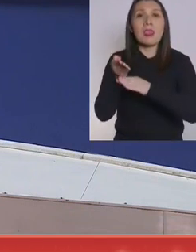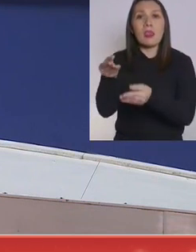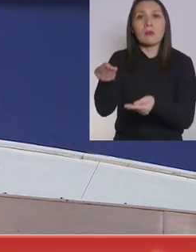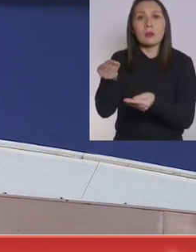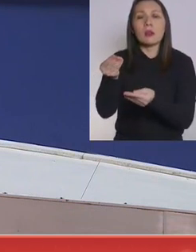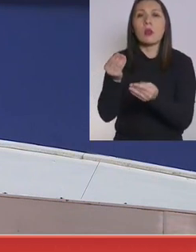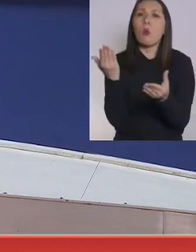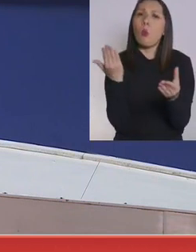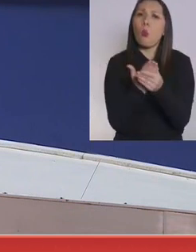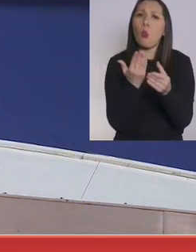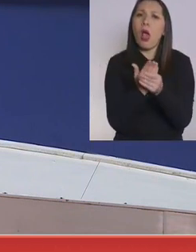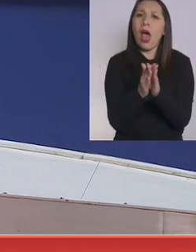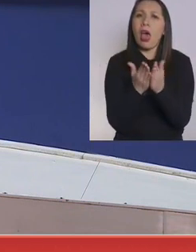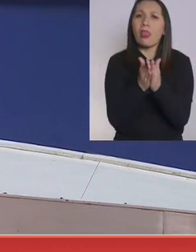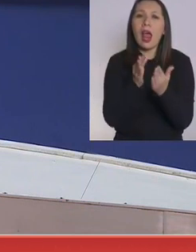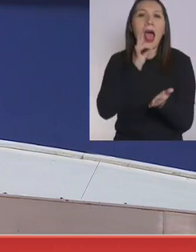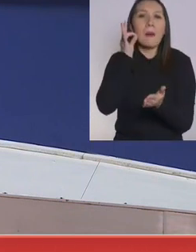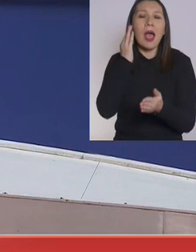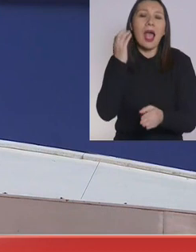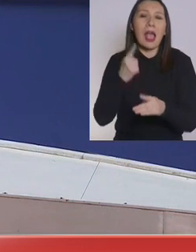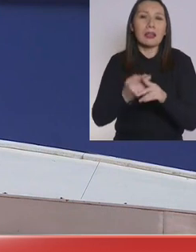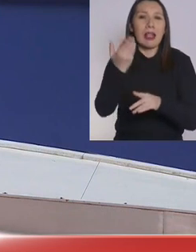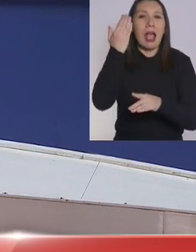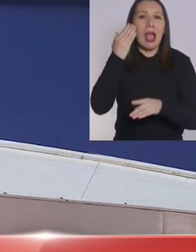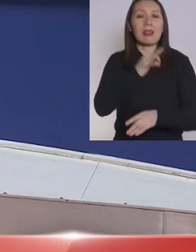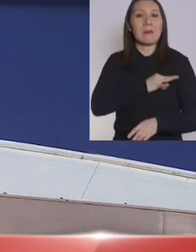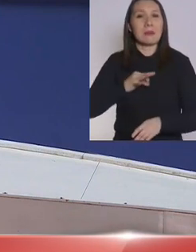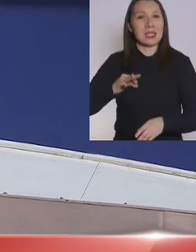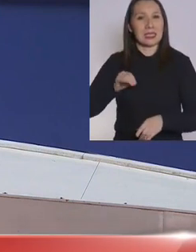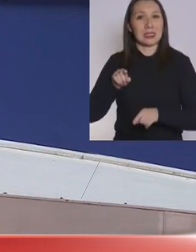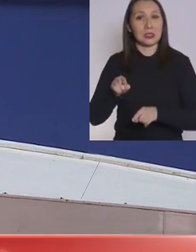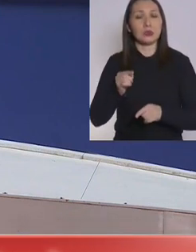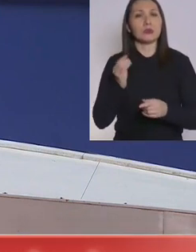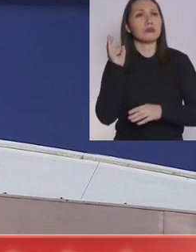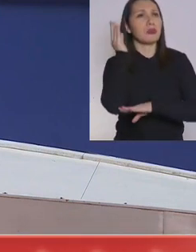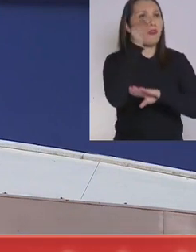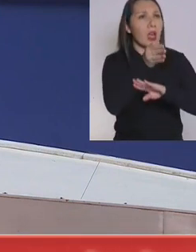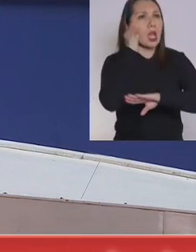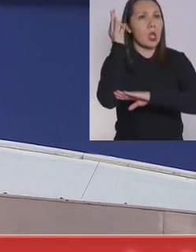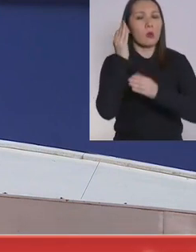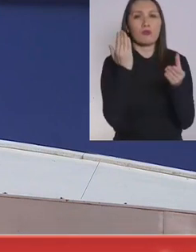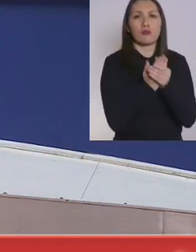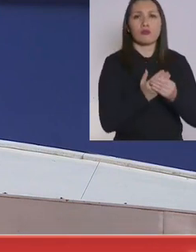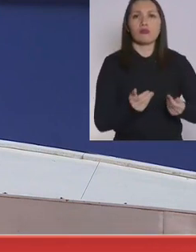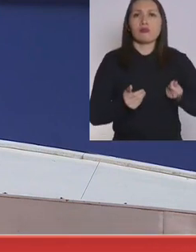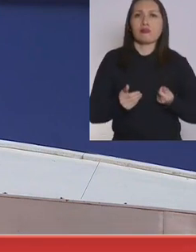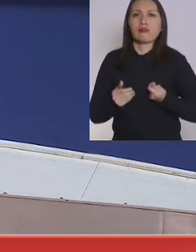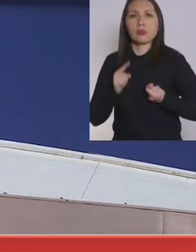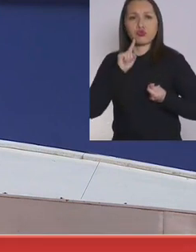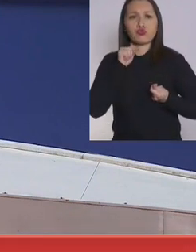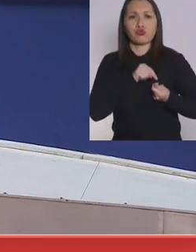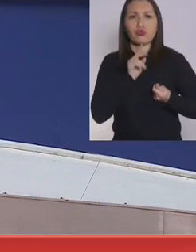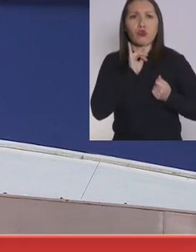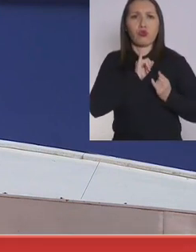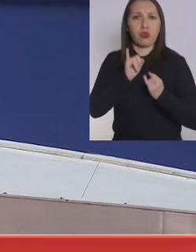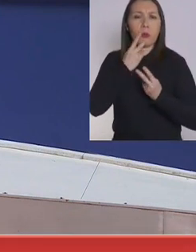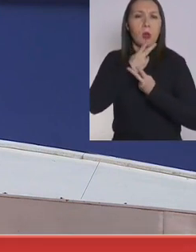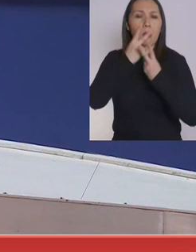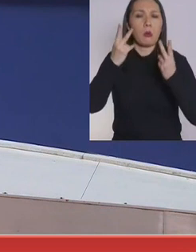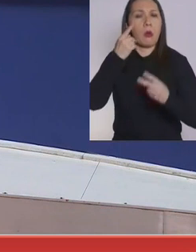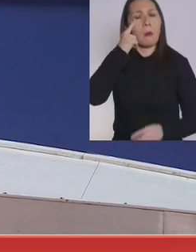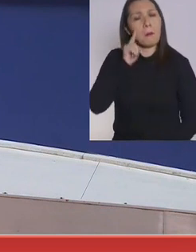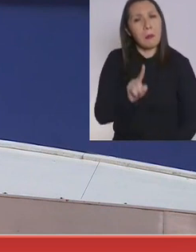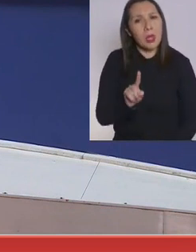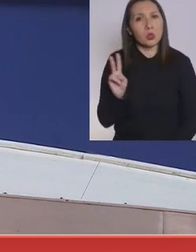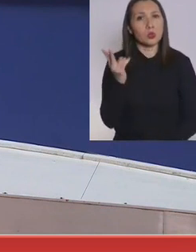cuaderno amarillo que su antecesor utilizaba en diversas reuniones e incluso en puntos de prensa. Advierten que ahí hay información pública. Sin